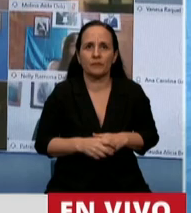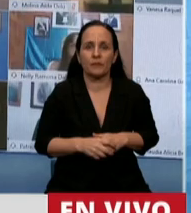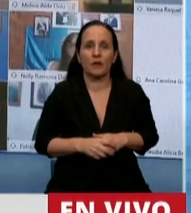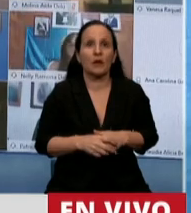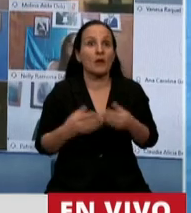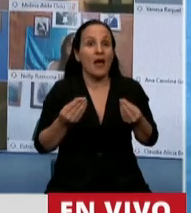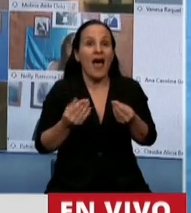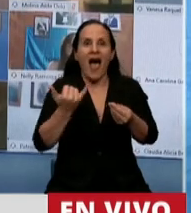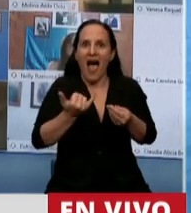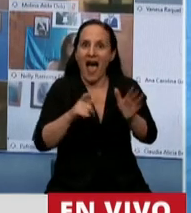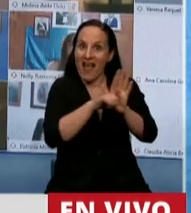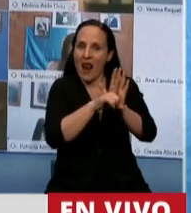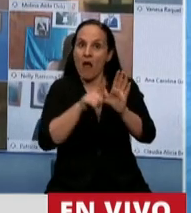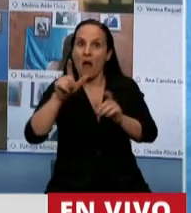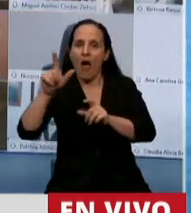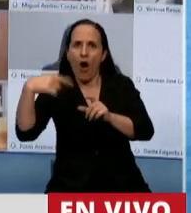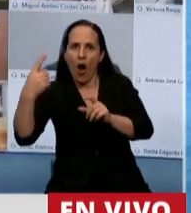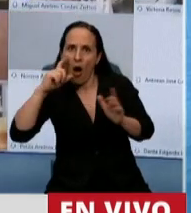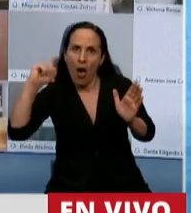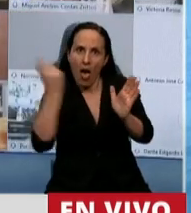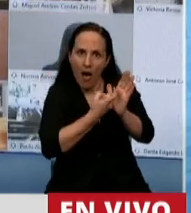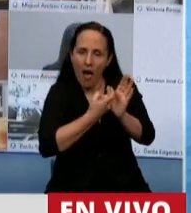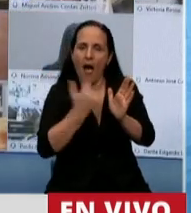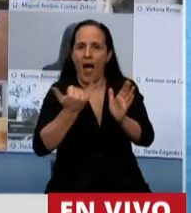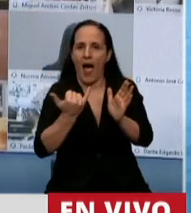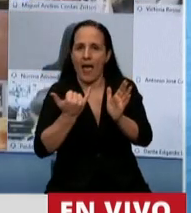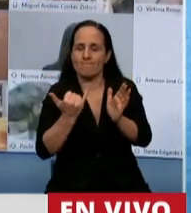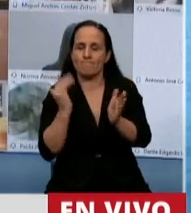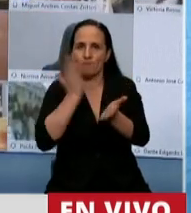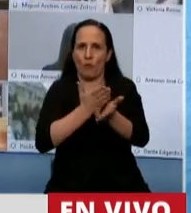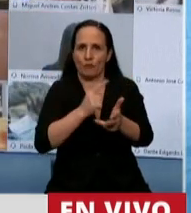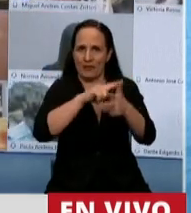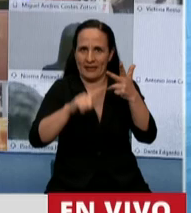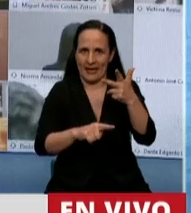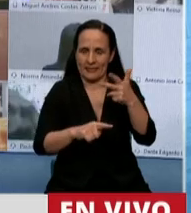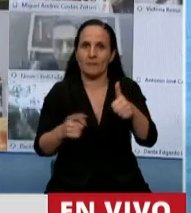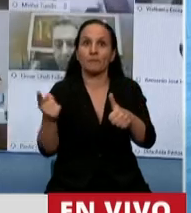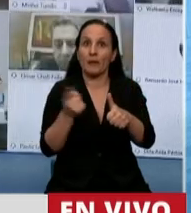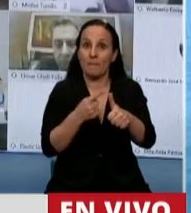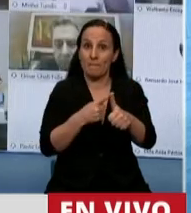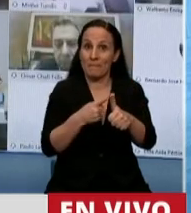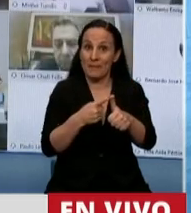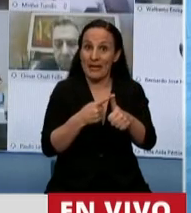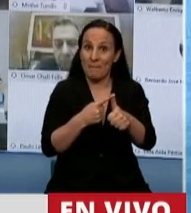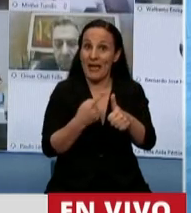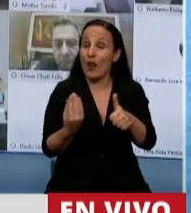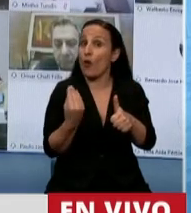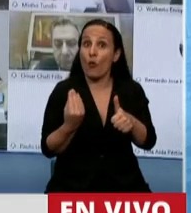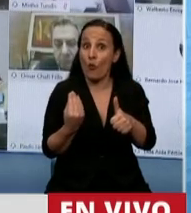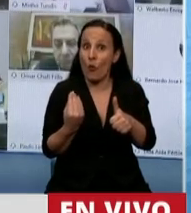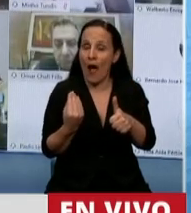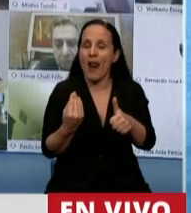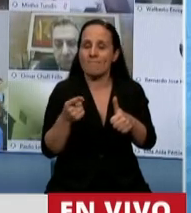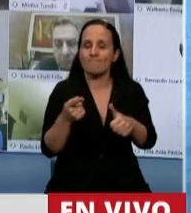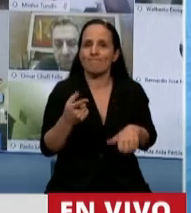delitos establecidos. El primero es al dar la cuenta del